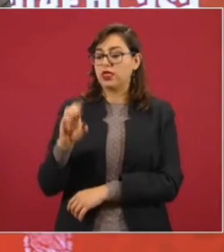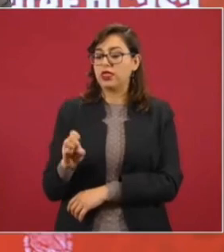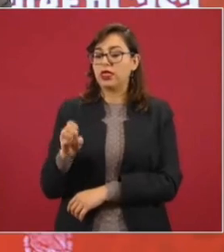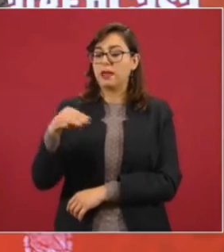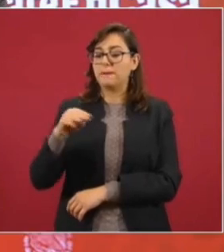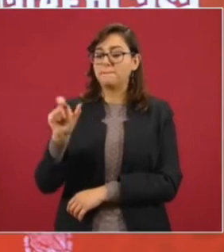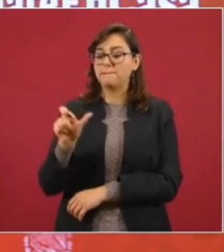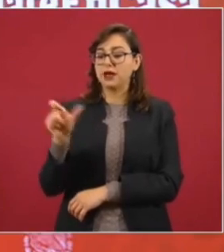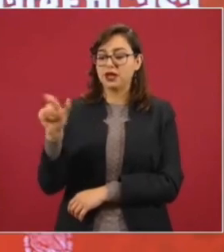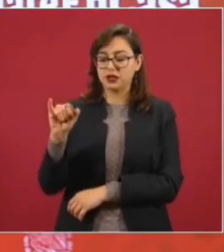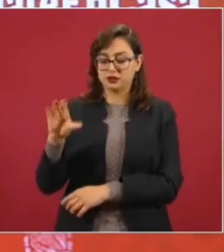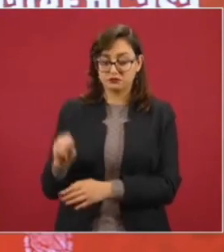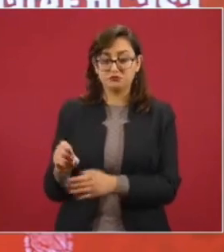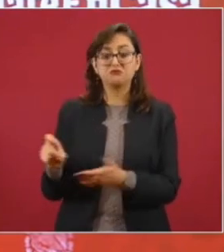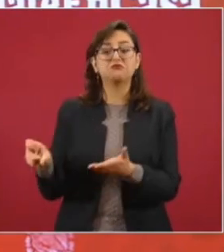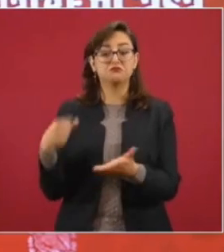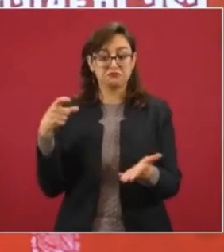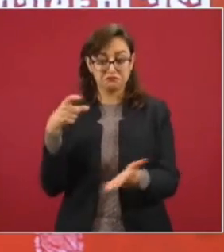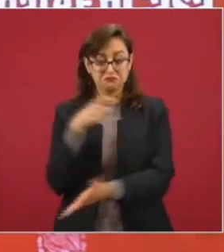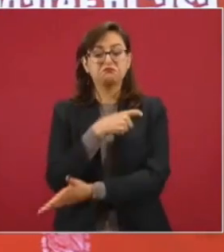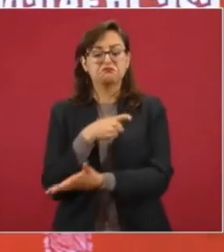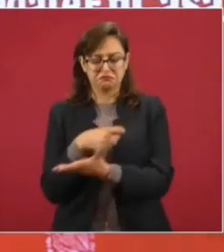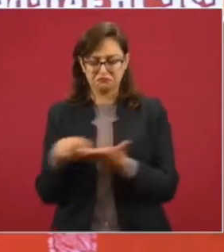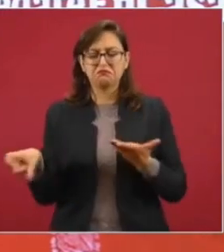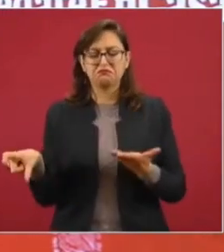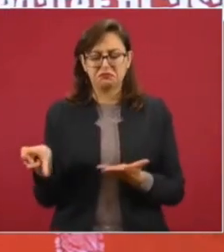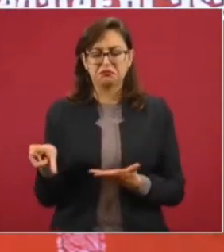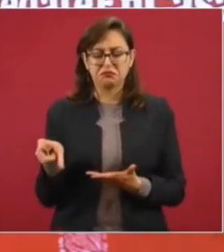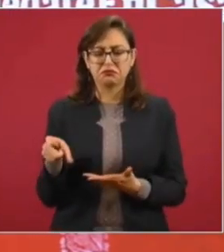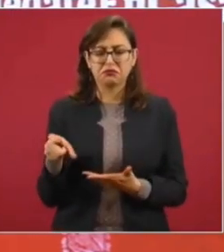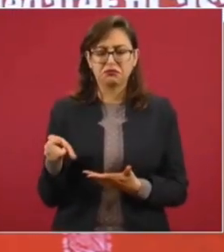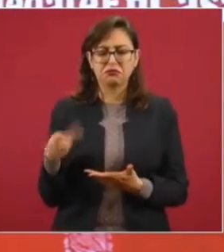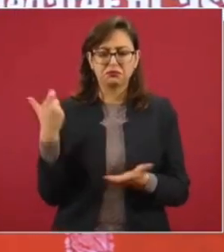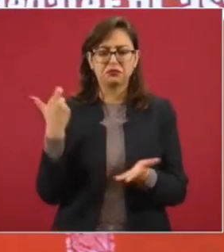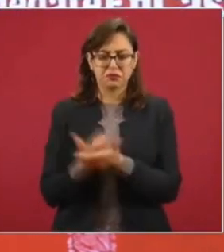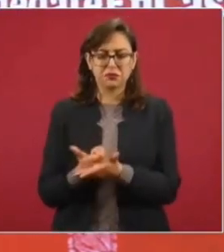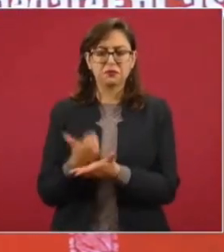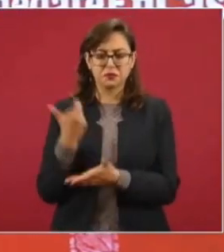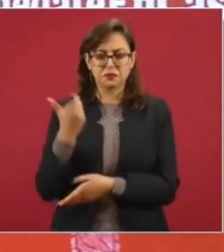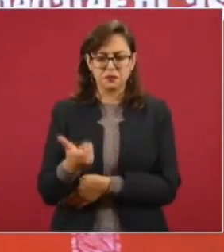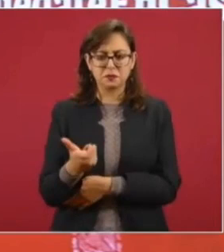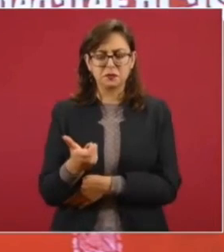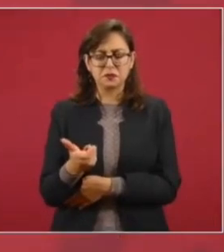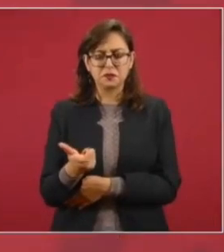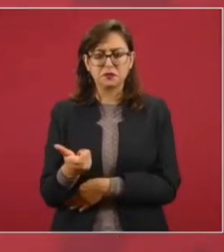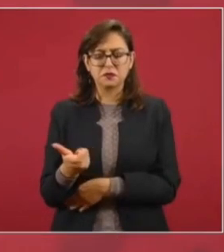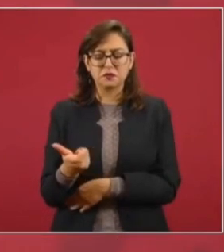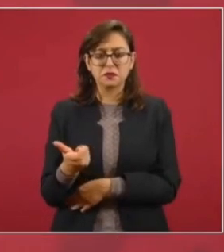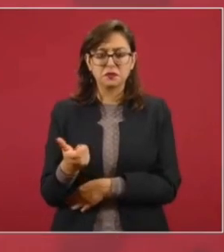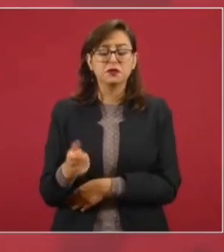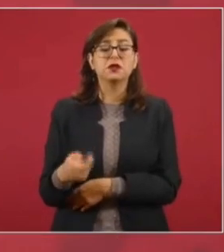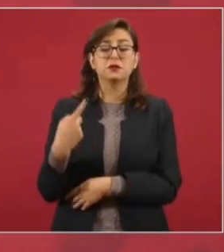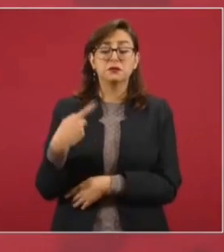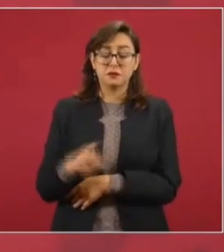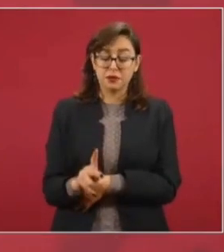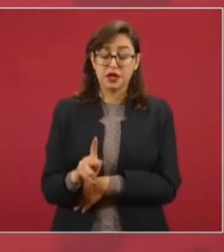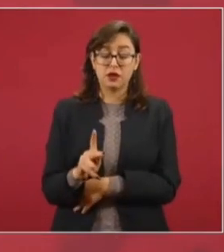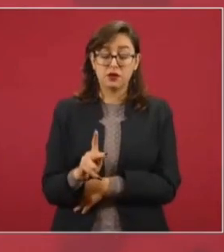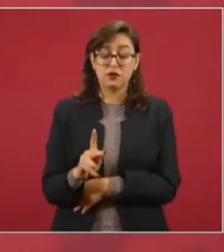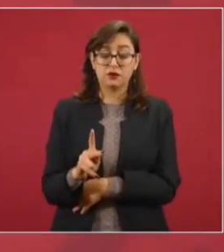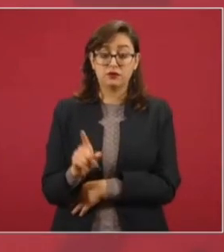altos hornos de México, como aquí se dijo, lo primero que iba a hacer era hacerse cargo